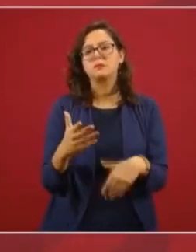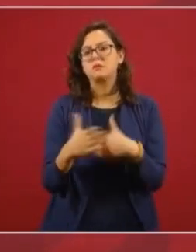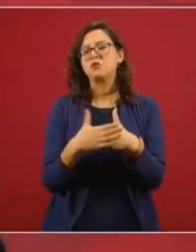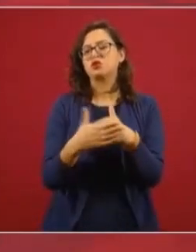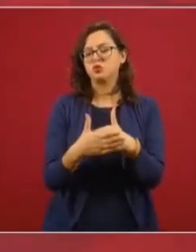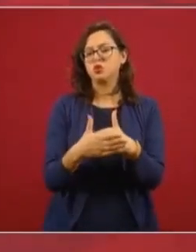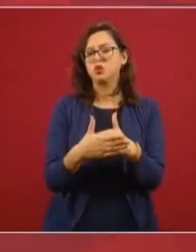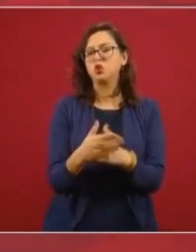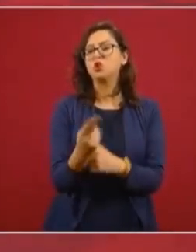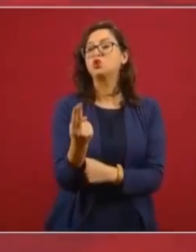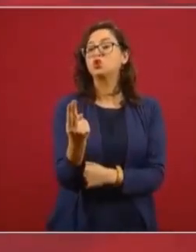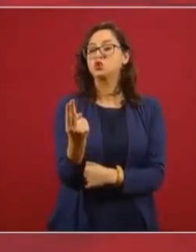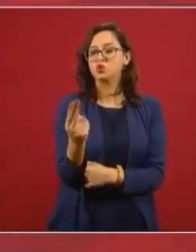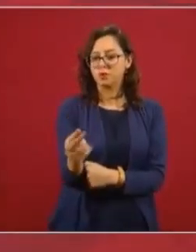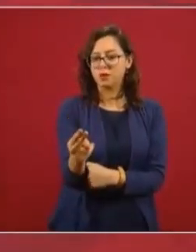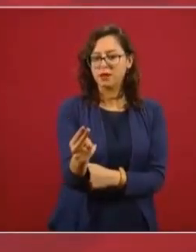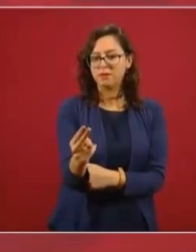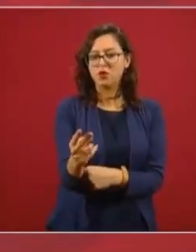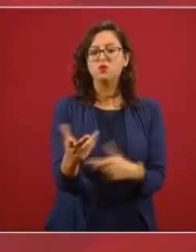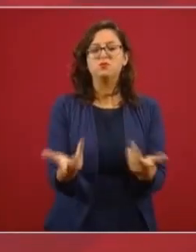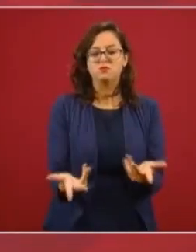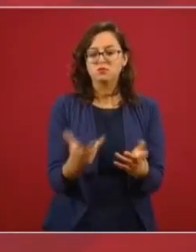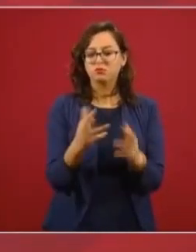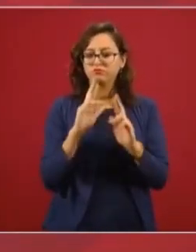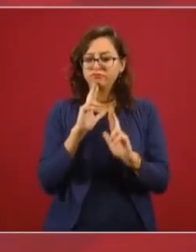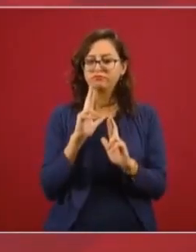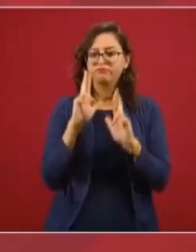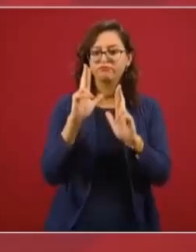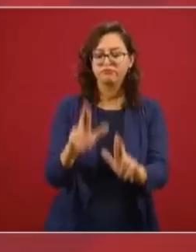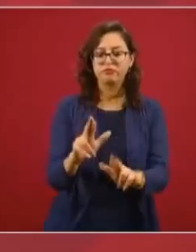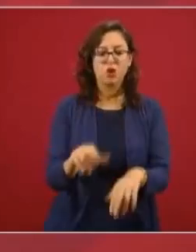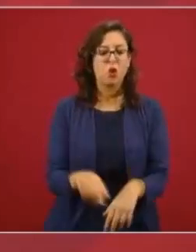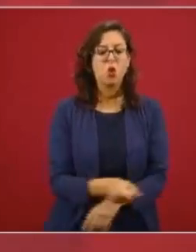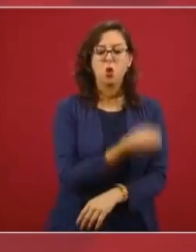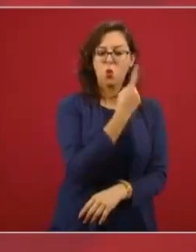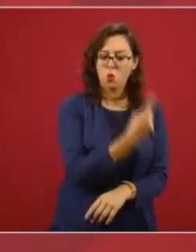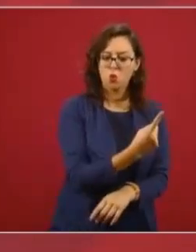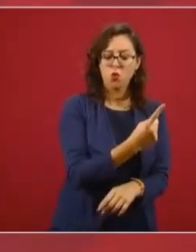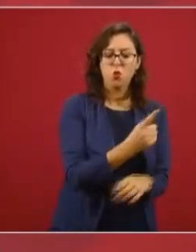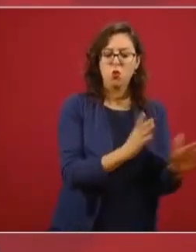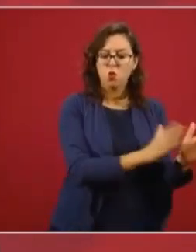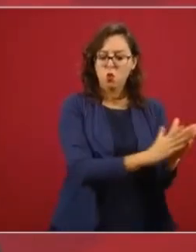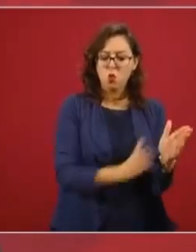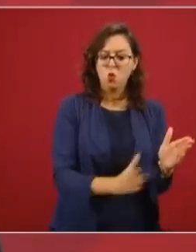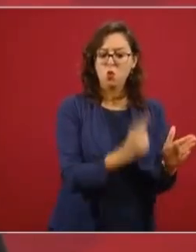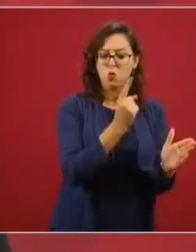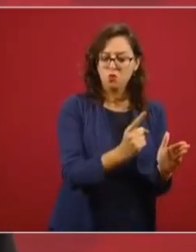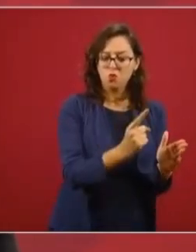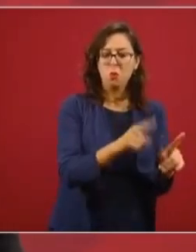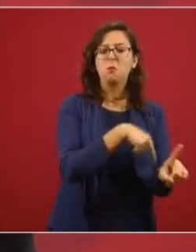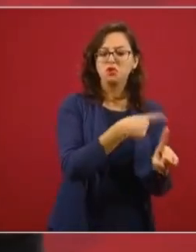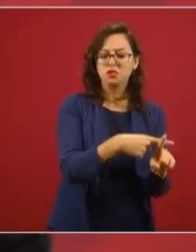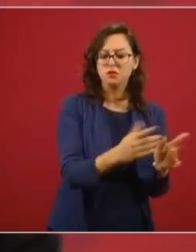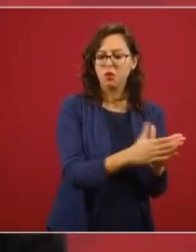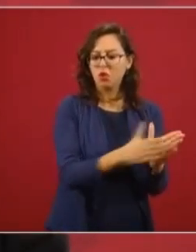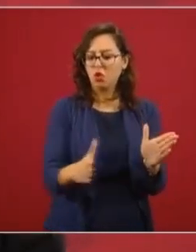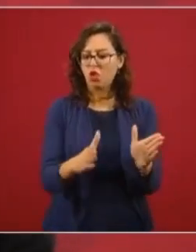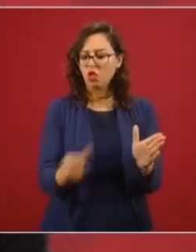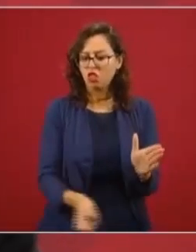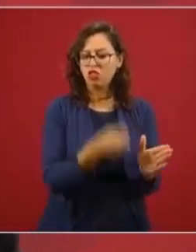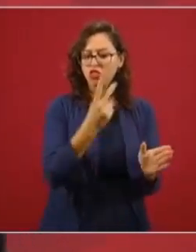presentarán los resultados de esa fase 3, la 1 y 2 con resultados muy positivos. La fase 3 se presentará en noviembre